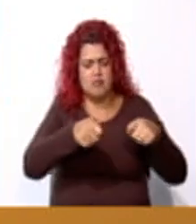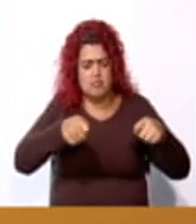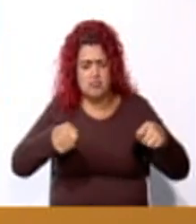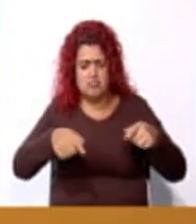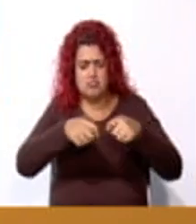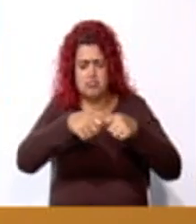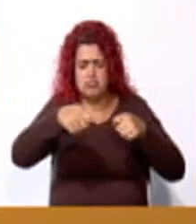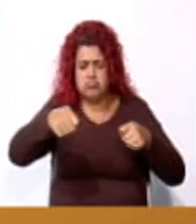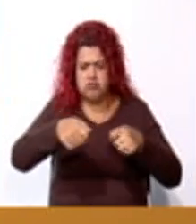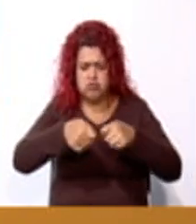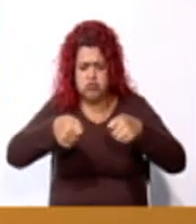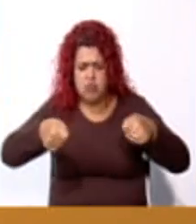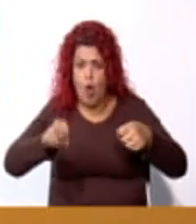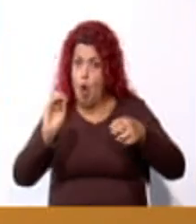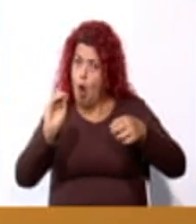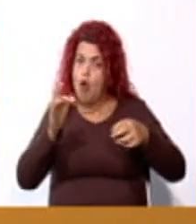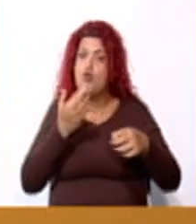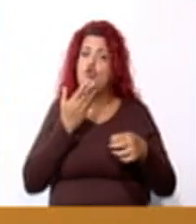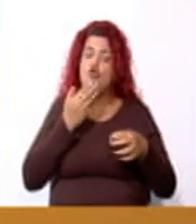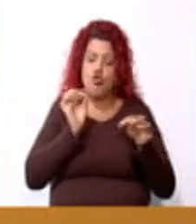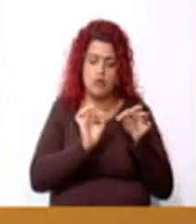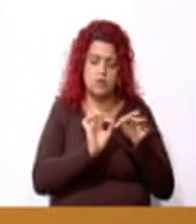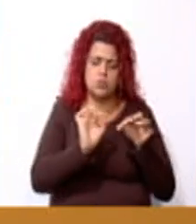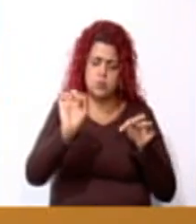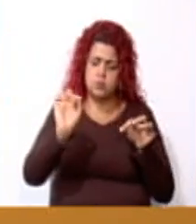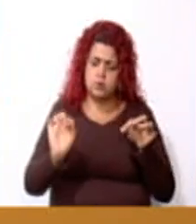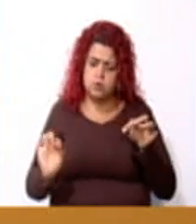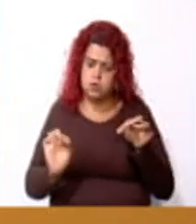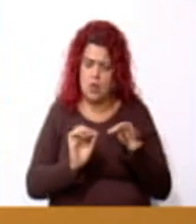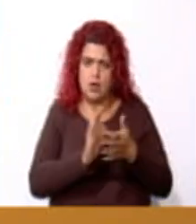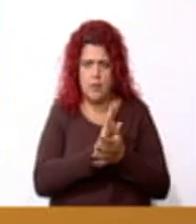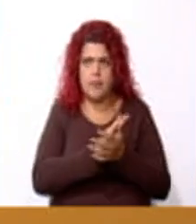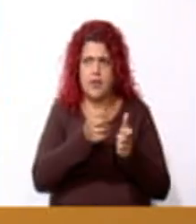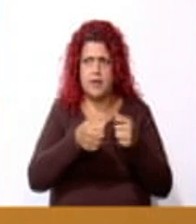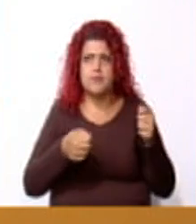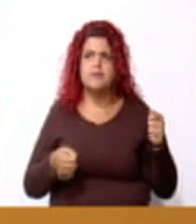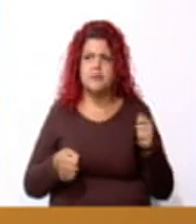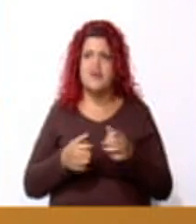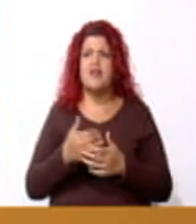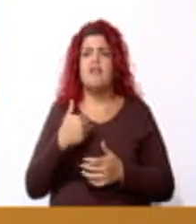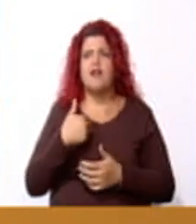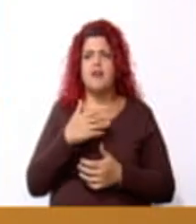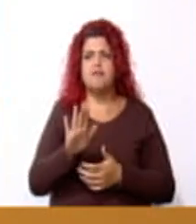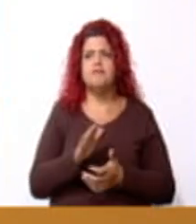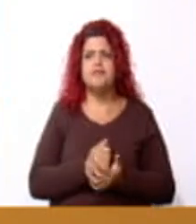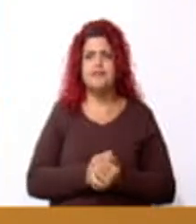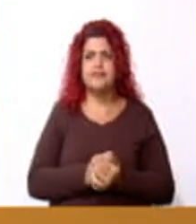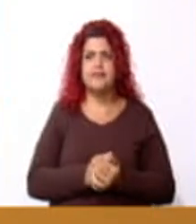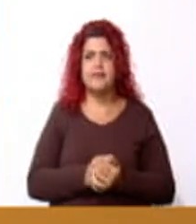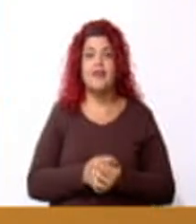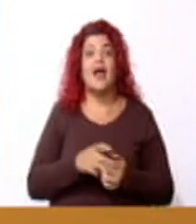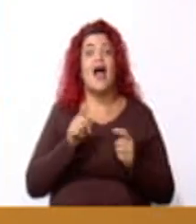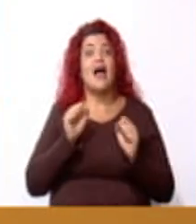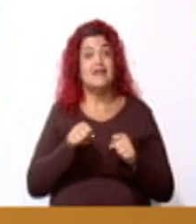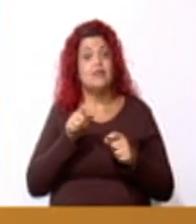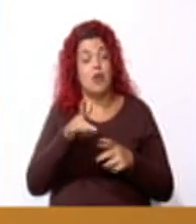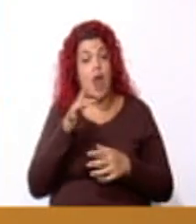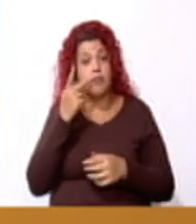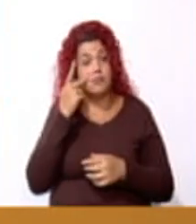ligas o con los lápiz de color en la hojita del geoplano que ustedes tienen por ahí. Y así las vamos a